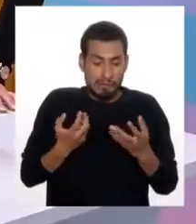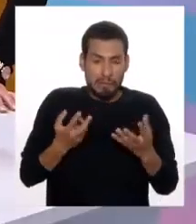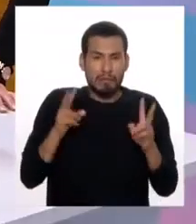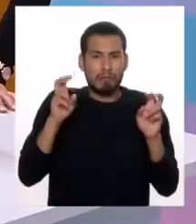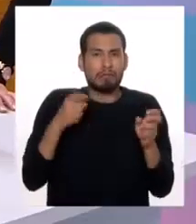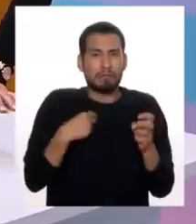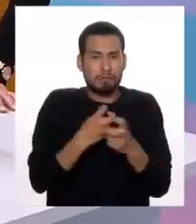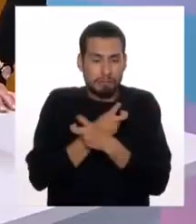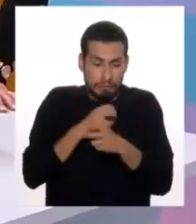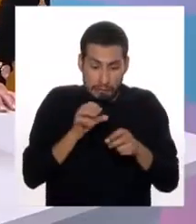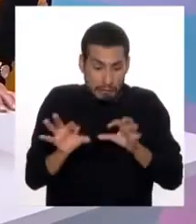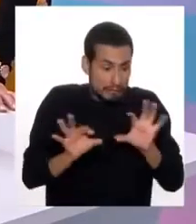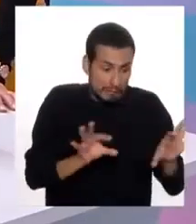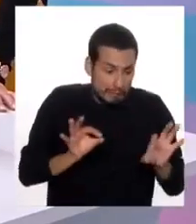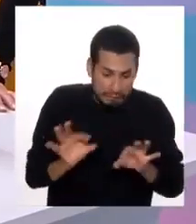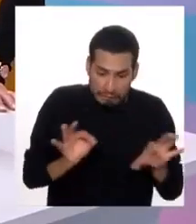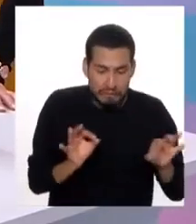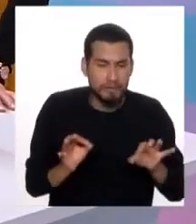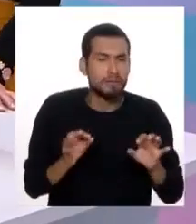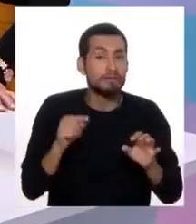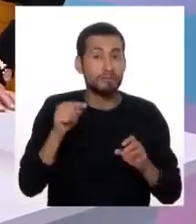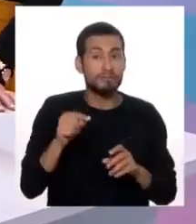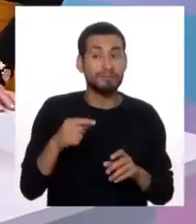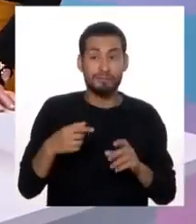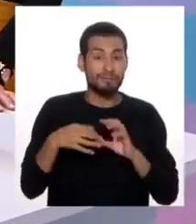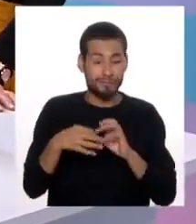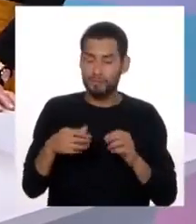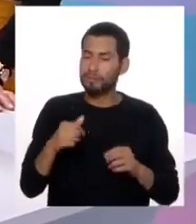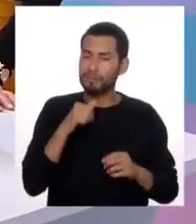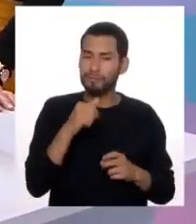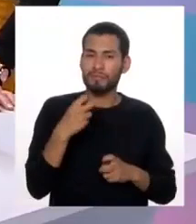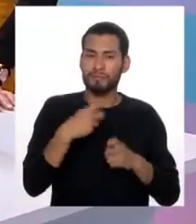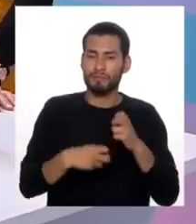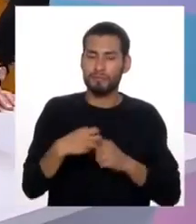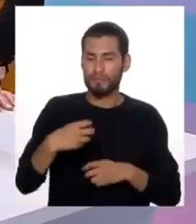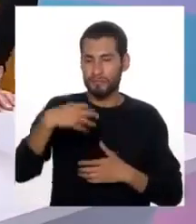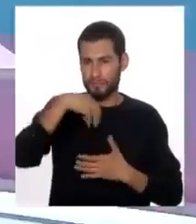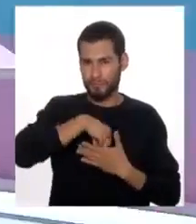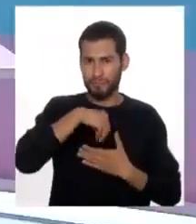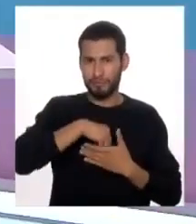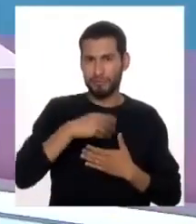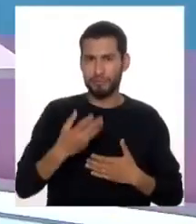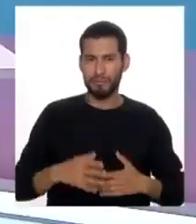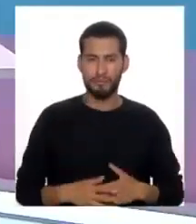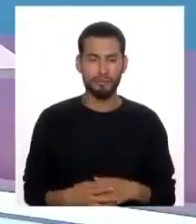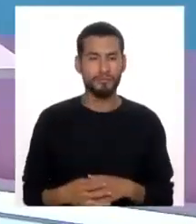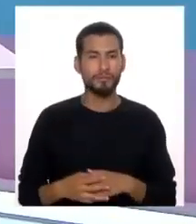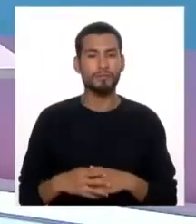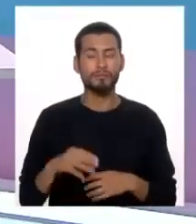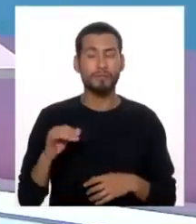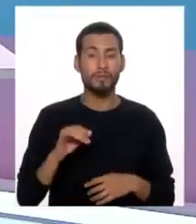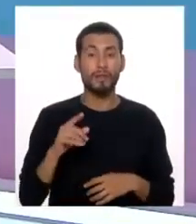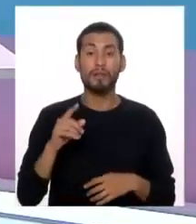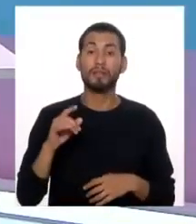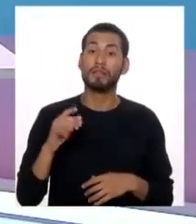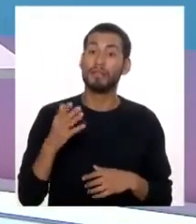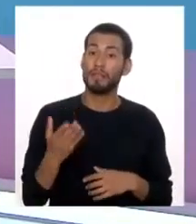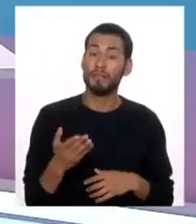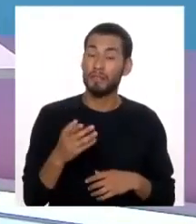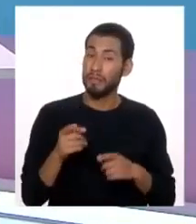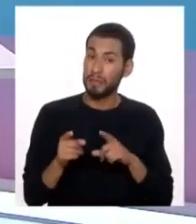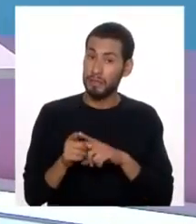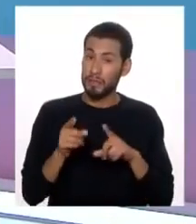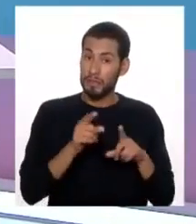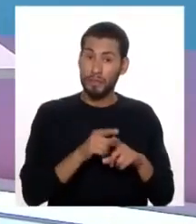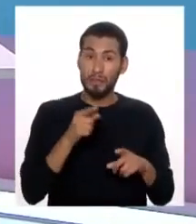con el alimento. Y si tu relación es tóxica, es porque hay un problema acá adentro también. Y cuando tú tienes, además,